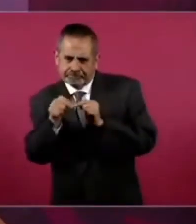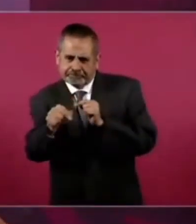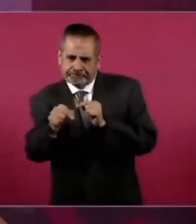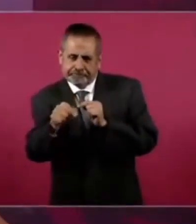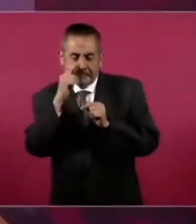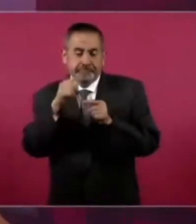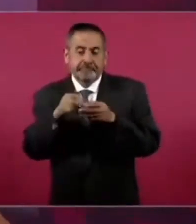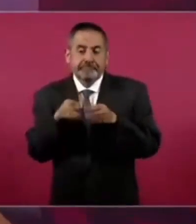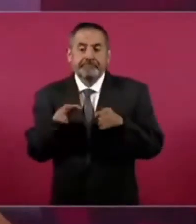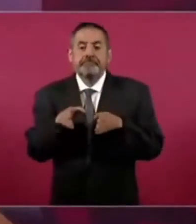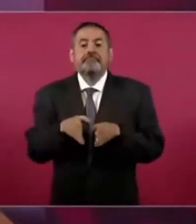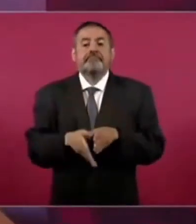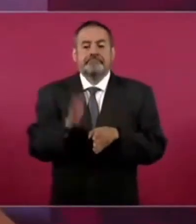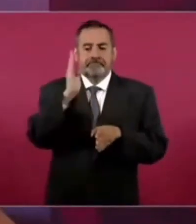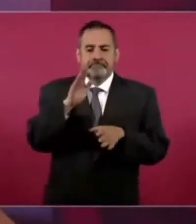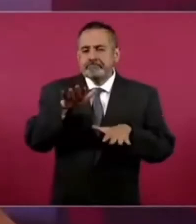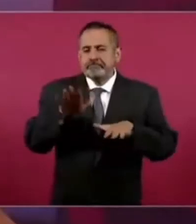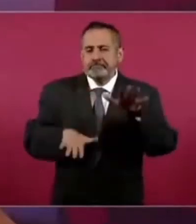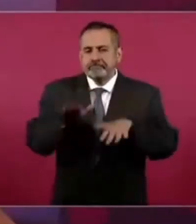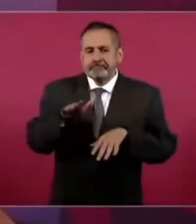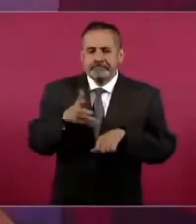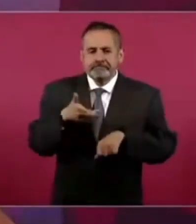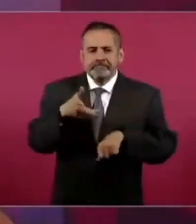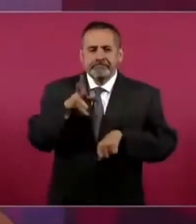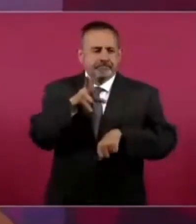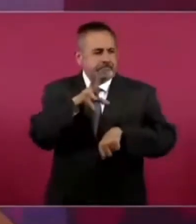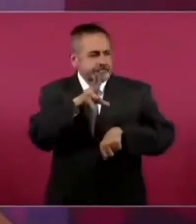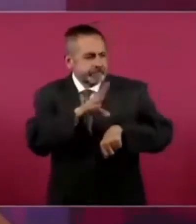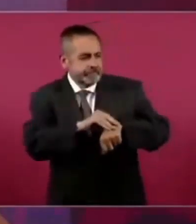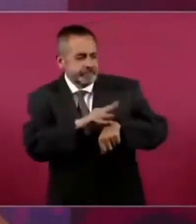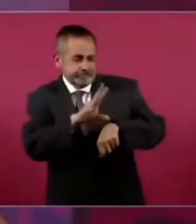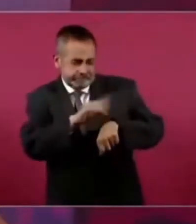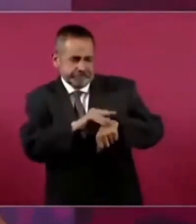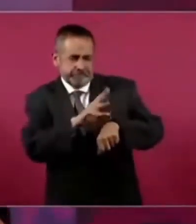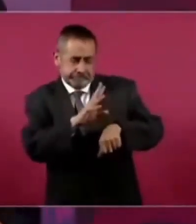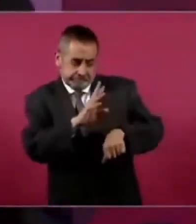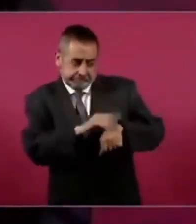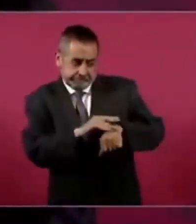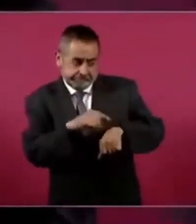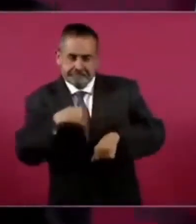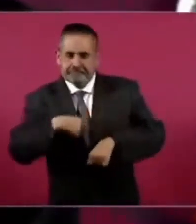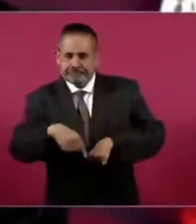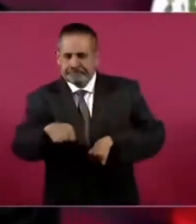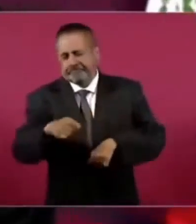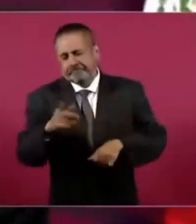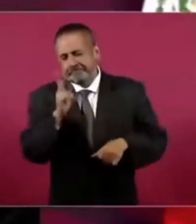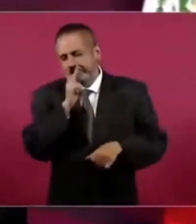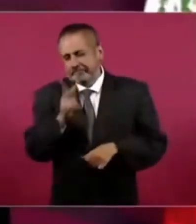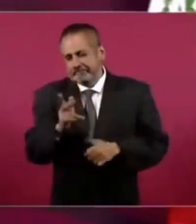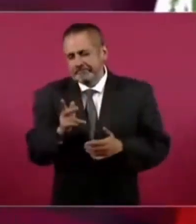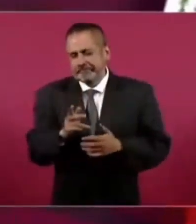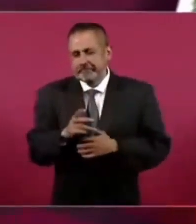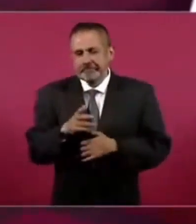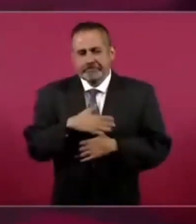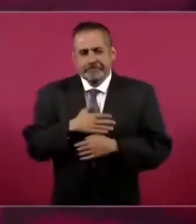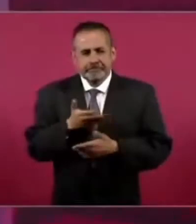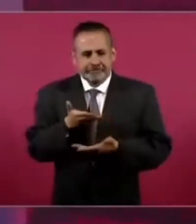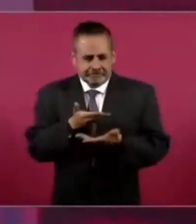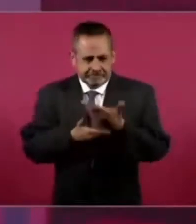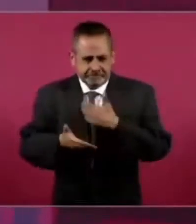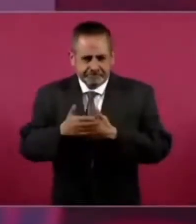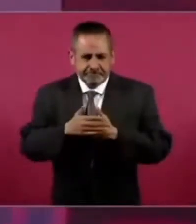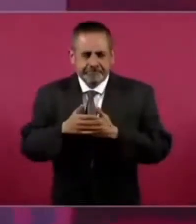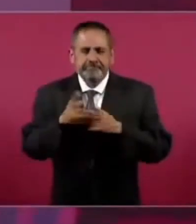veces, a veces, es pedir la atención. Así se le dice. Entonces, se pide la atención para que